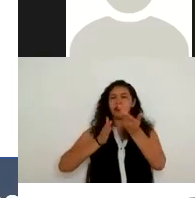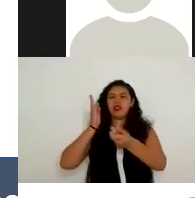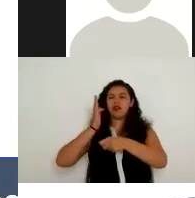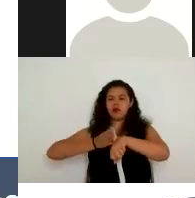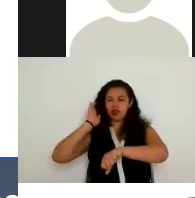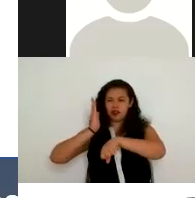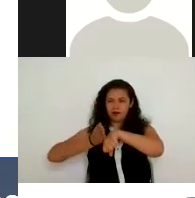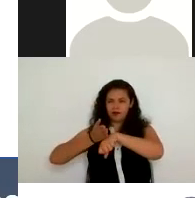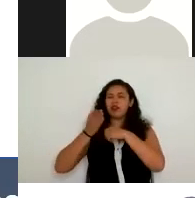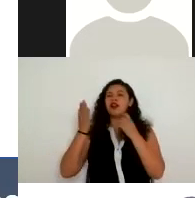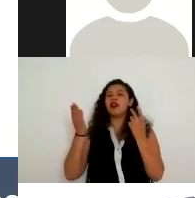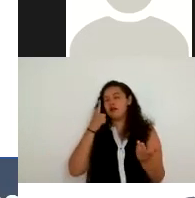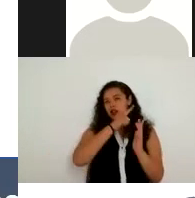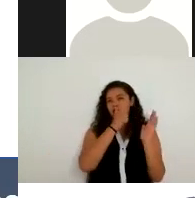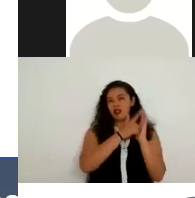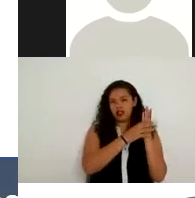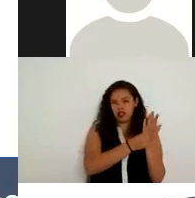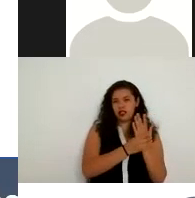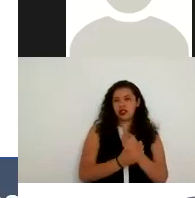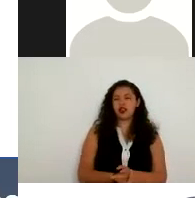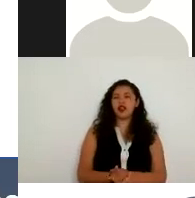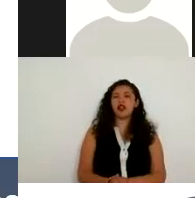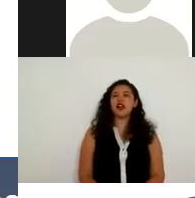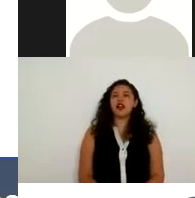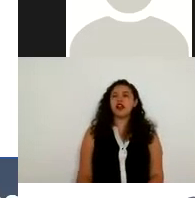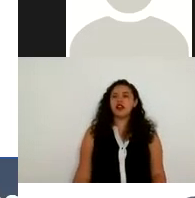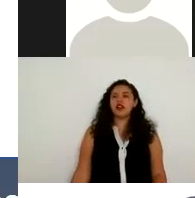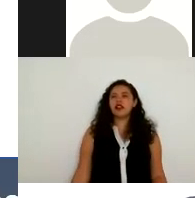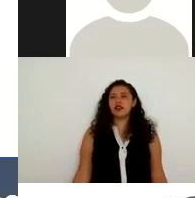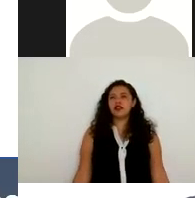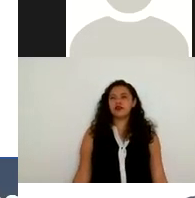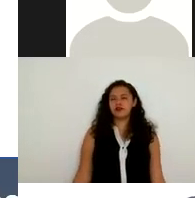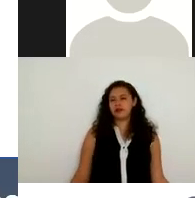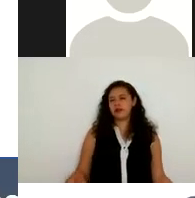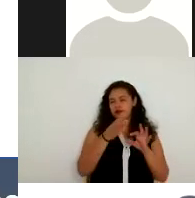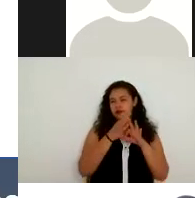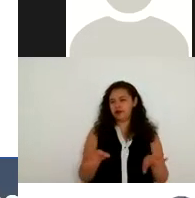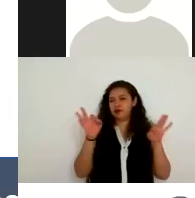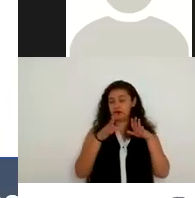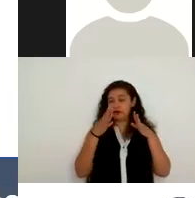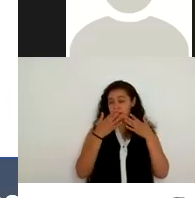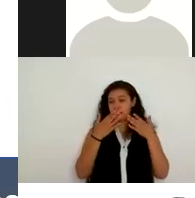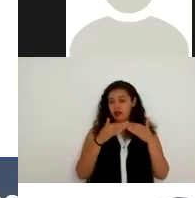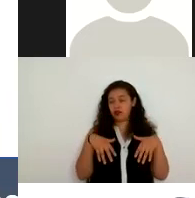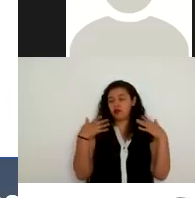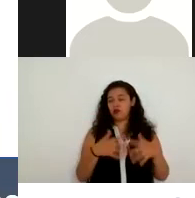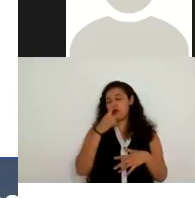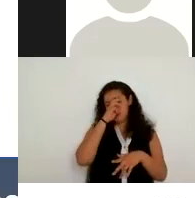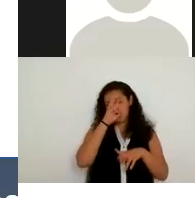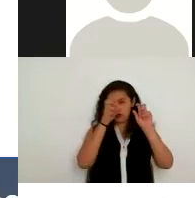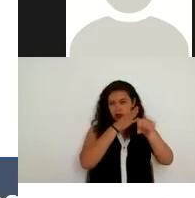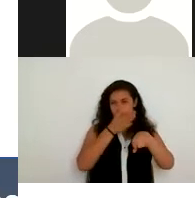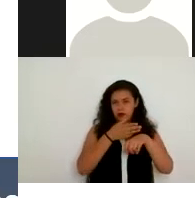y además de que son muy importantes muy trascendentes este tema de las sanciones este